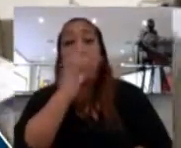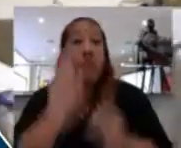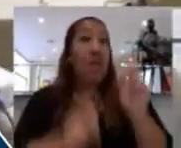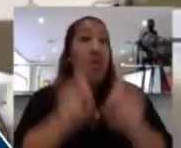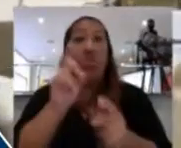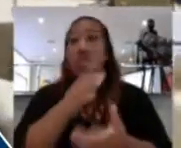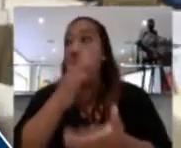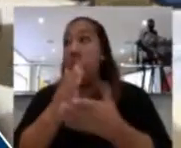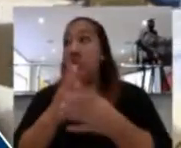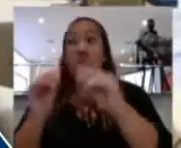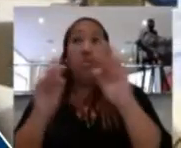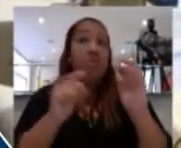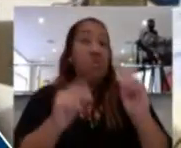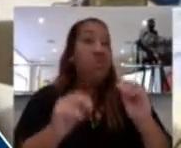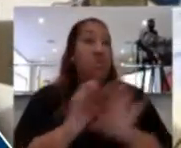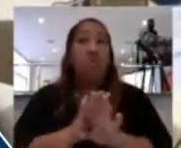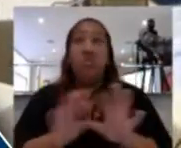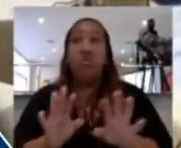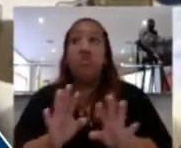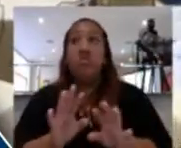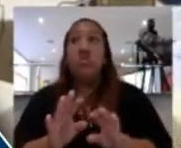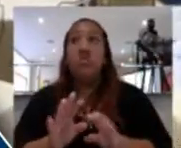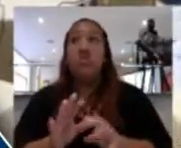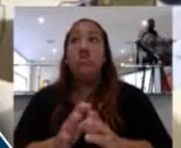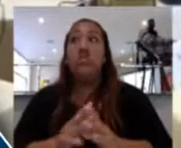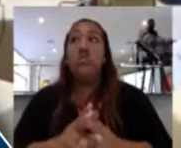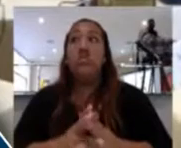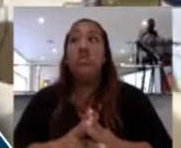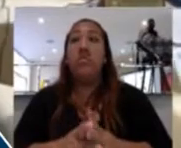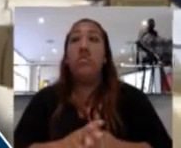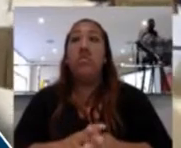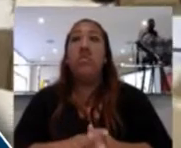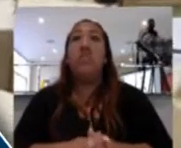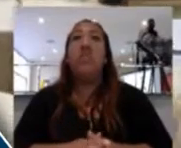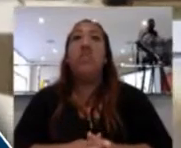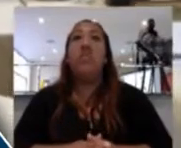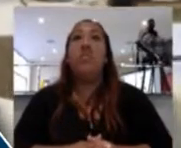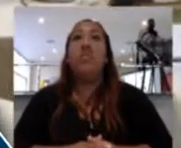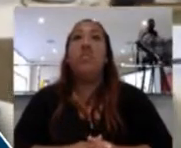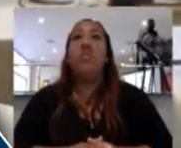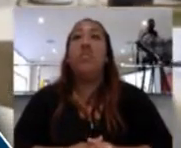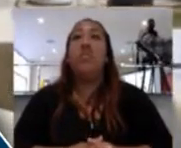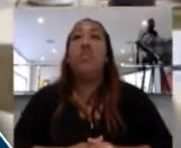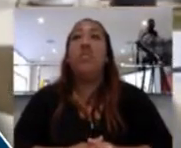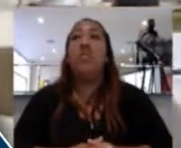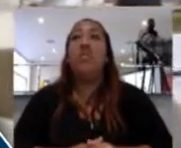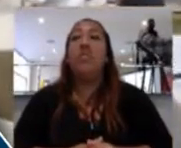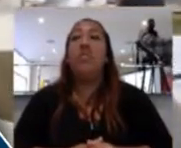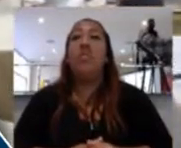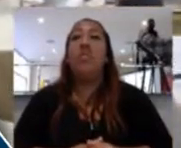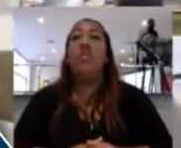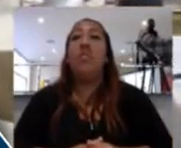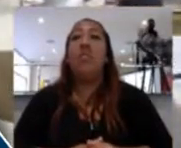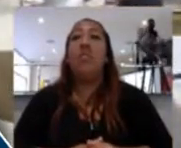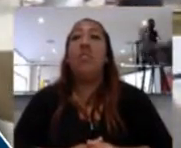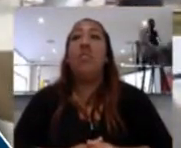intervención o si está el señor Miguel Roa por acá también, ¿no es cierto? Sí. No sé si quiere hacer alguna